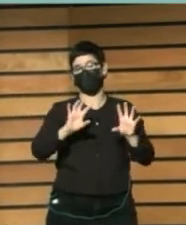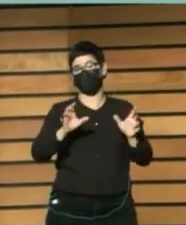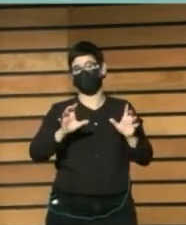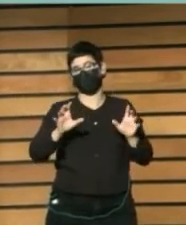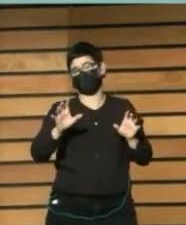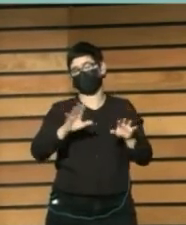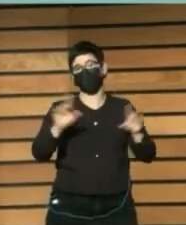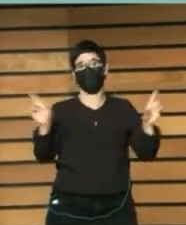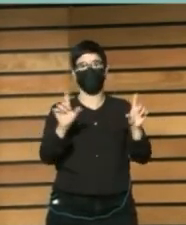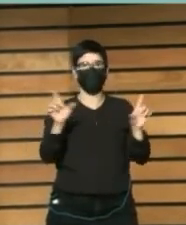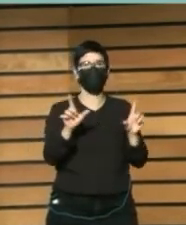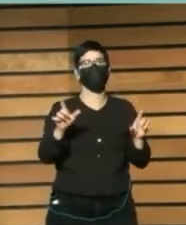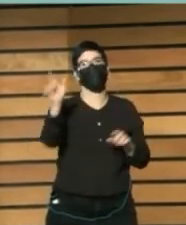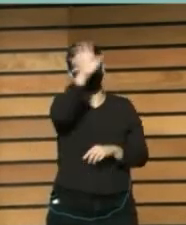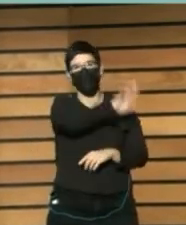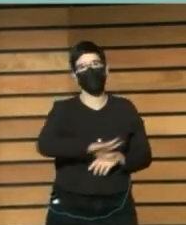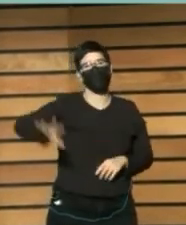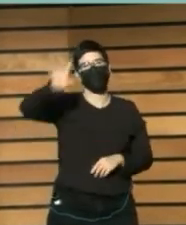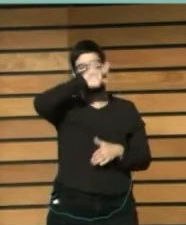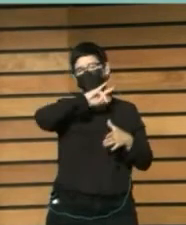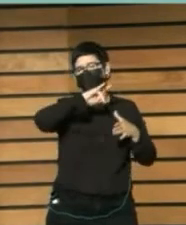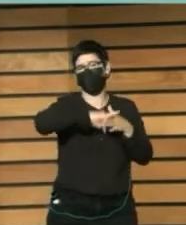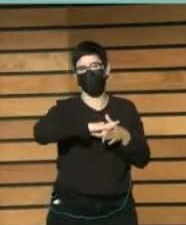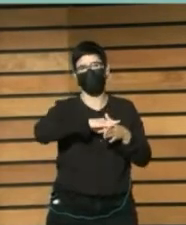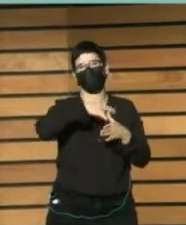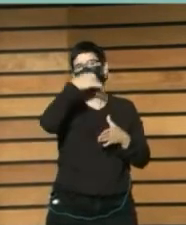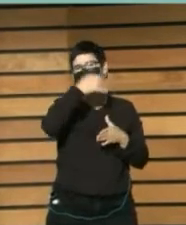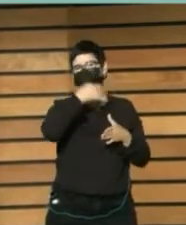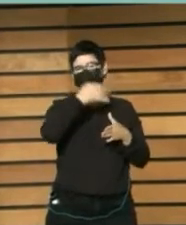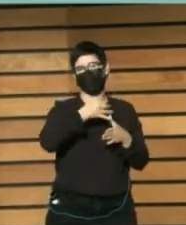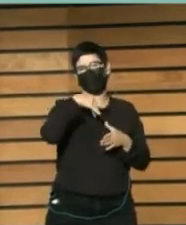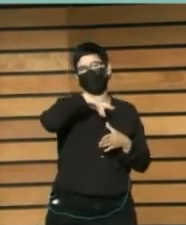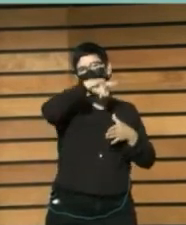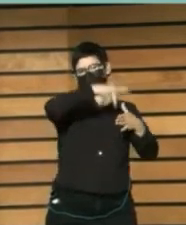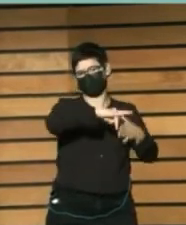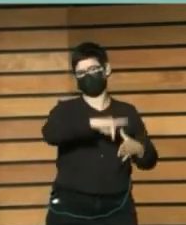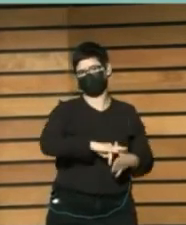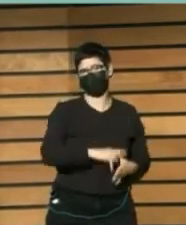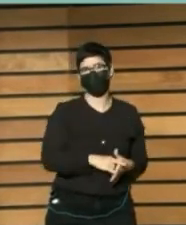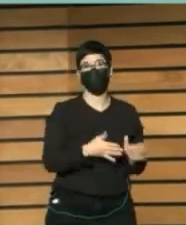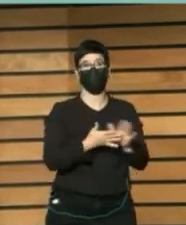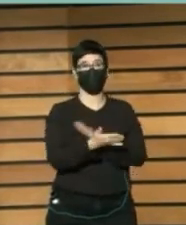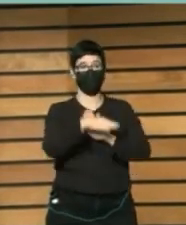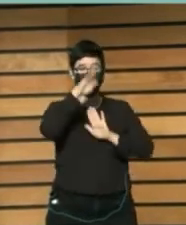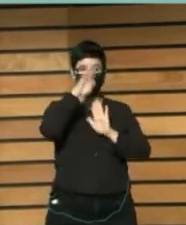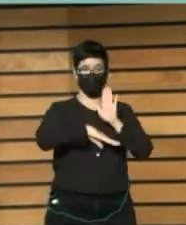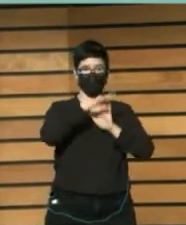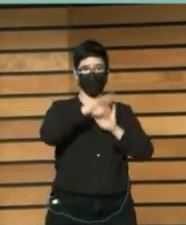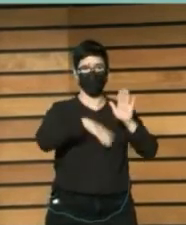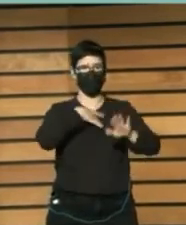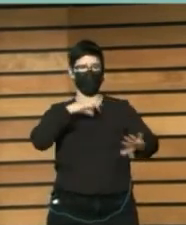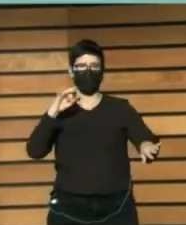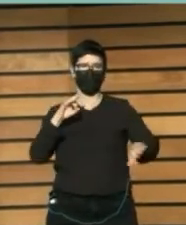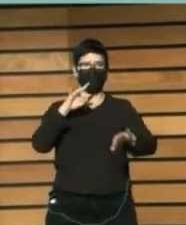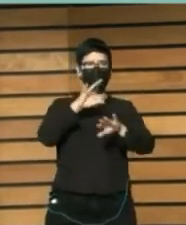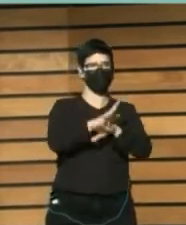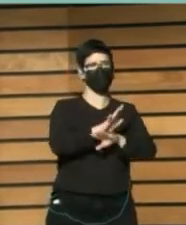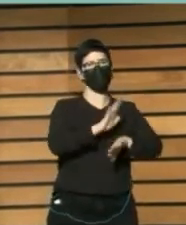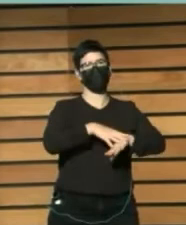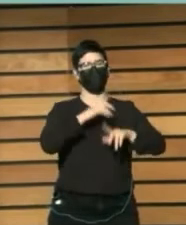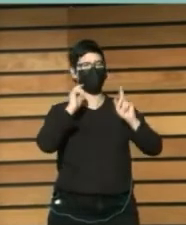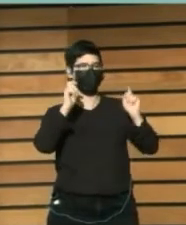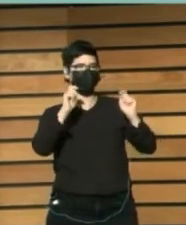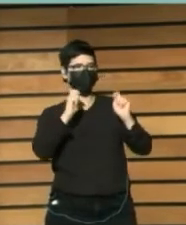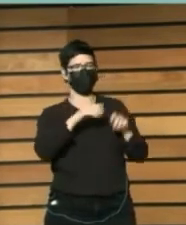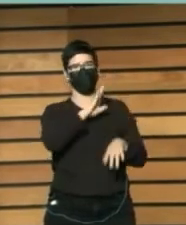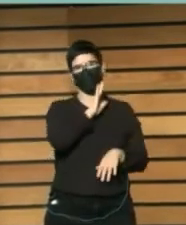los lunes Por la tarde Era un programa Era Al que se podían Enviar Felicitaciones A tu